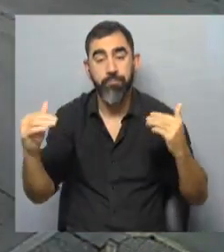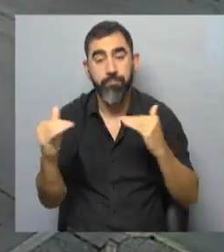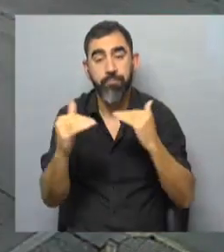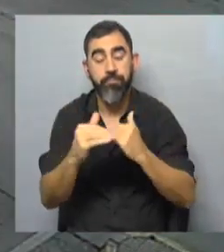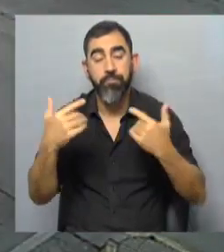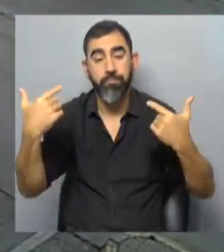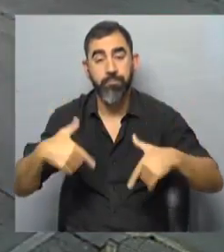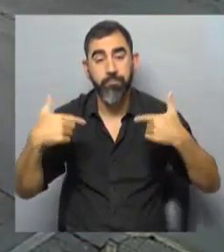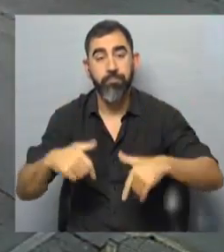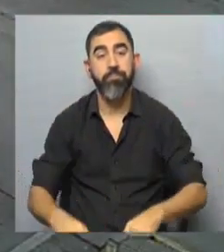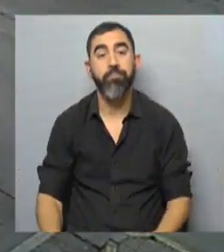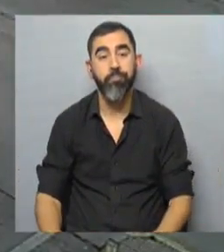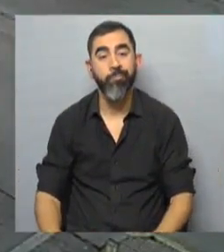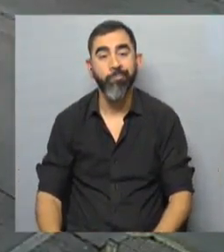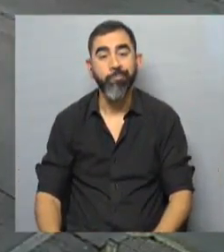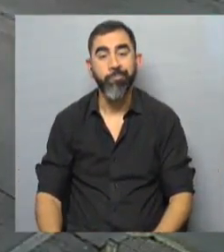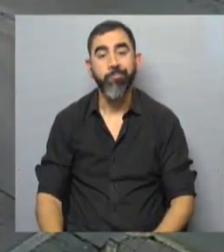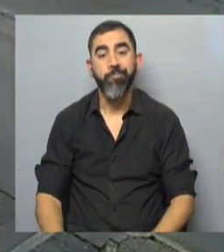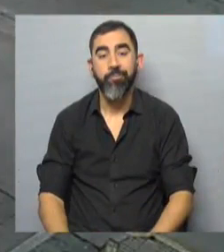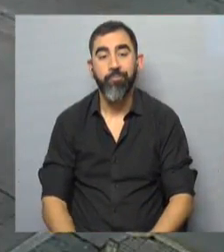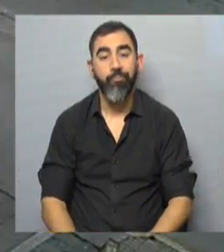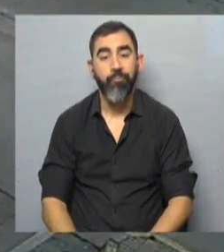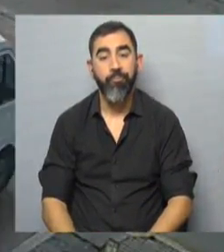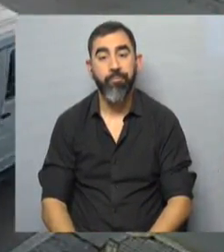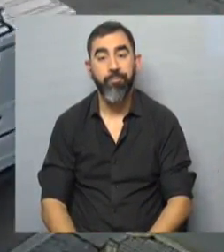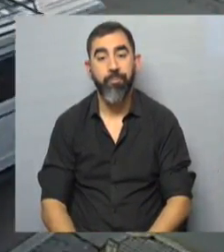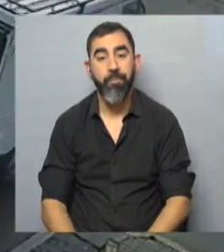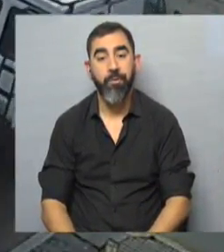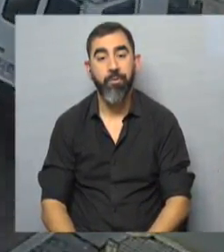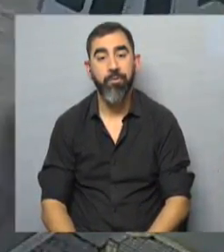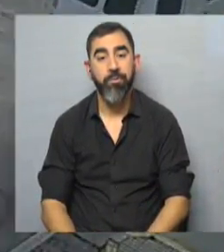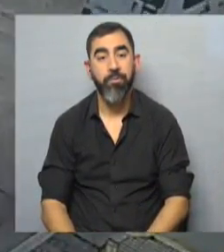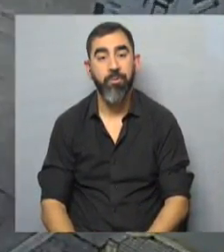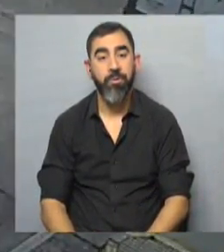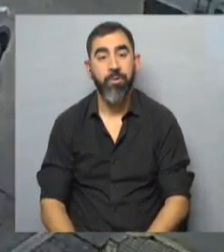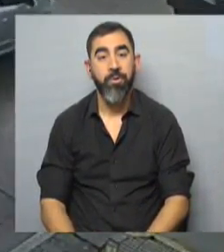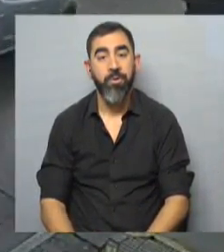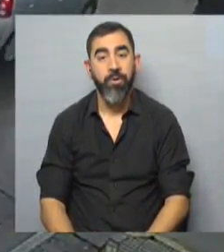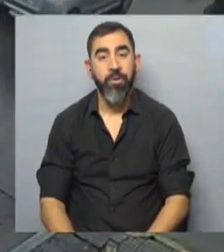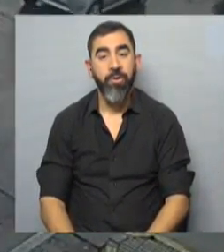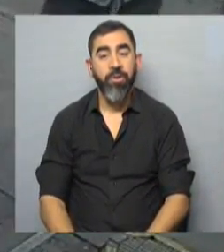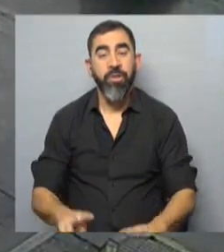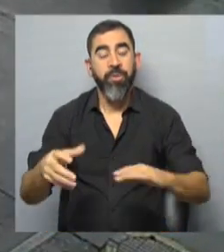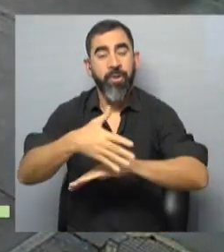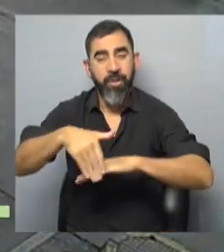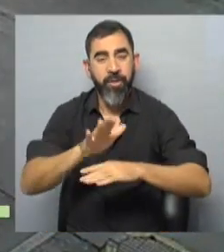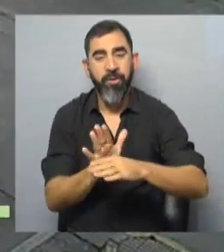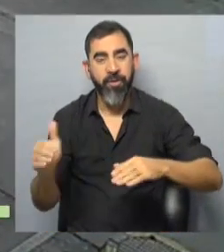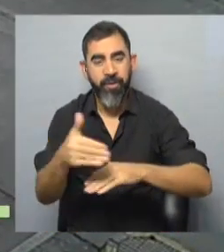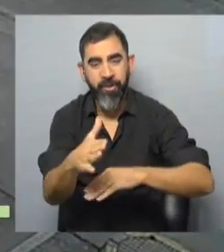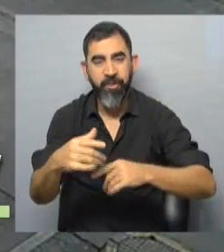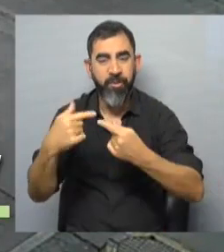arroba imtránsito, arroba mbtransporte, como siempre, todo lo que está ocurriendo en la calle con el tránsito, cortes y desvíos